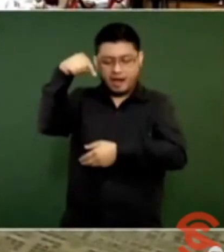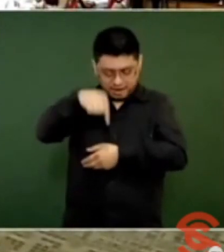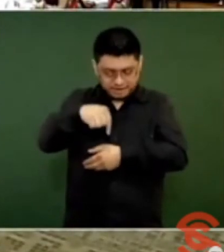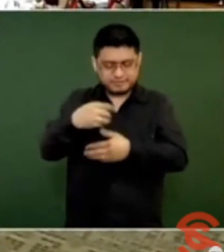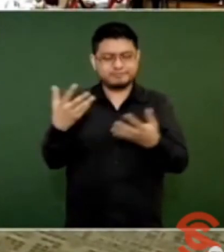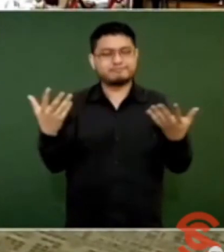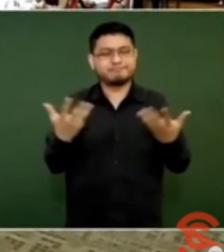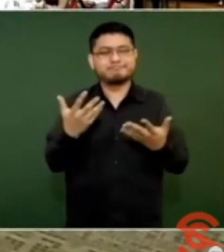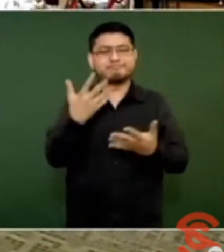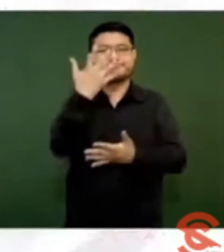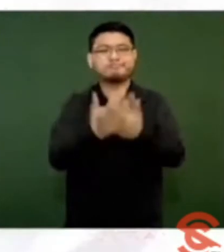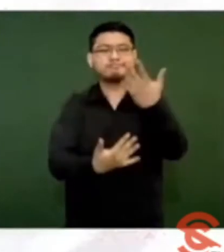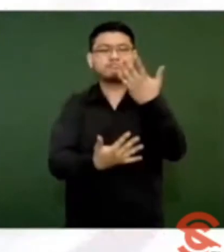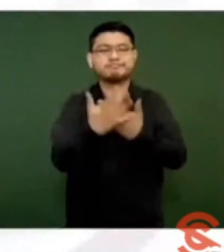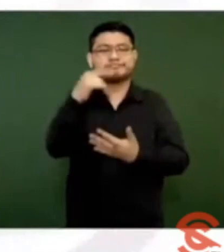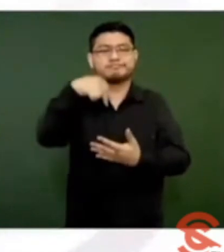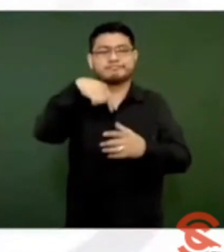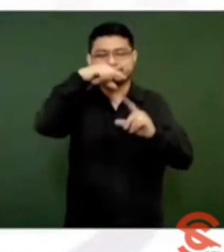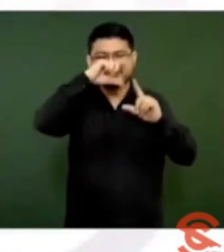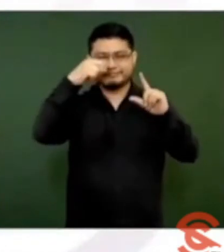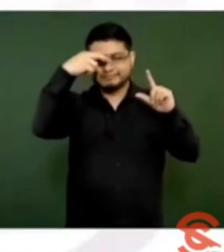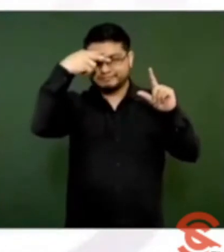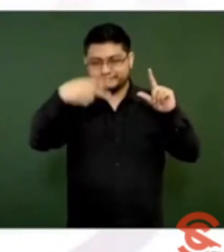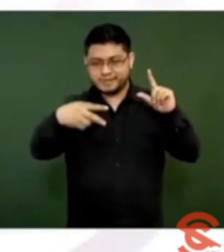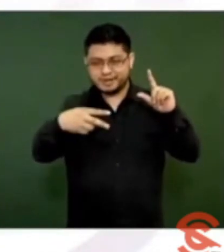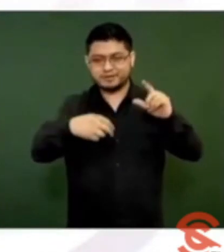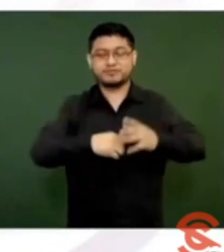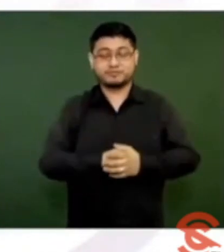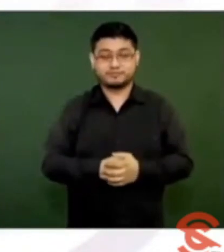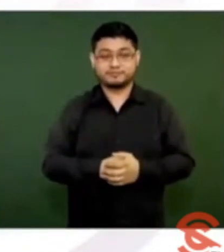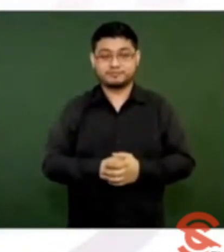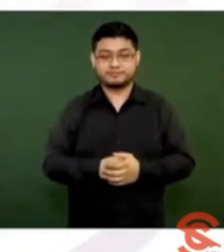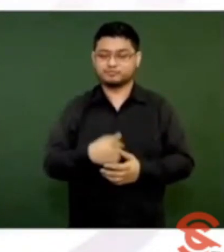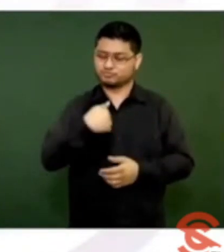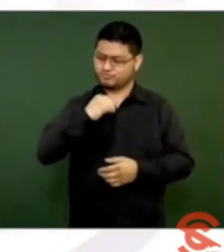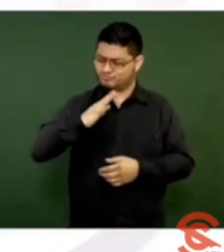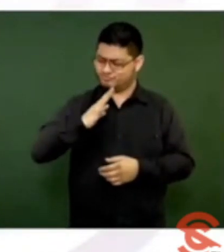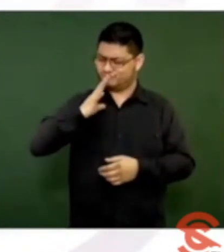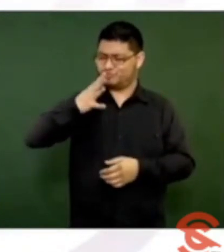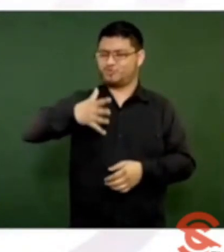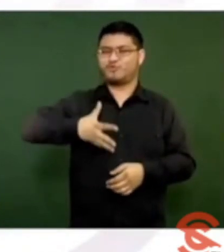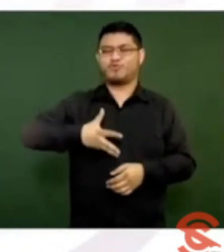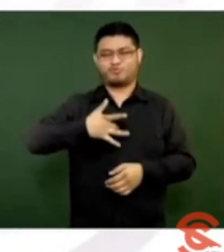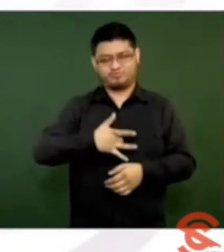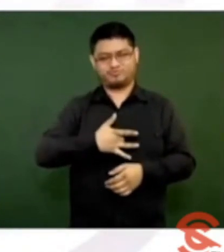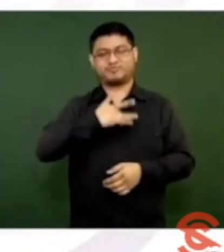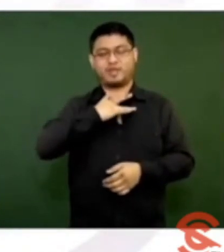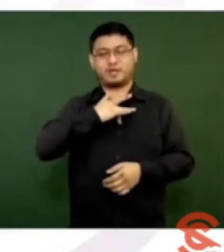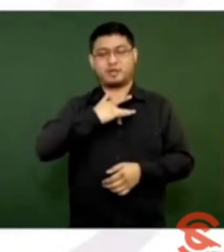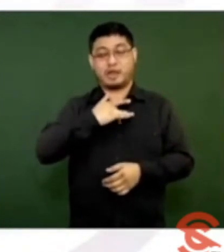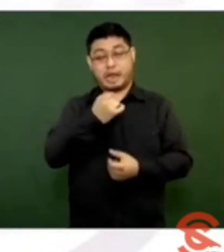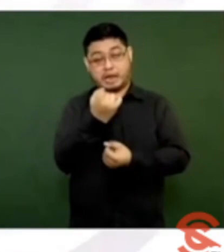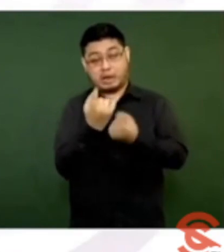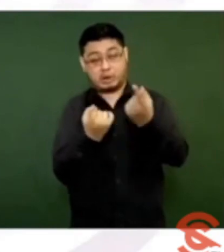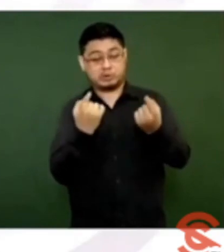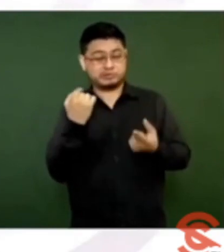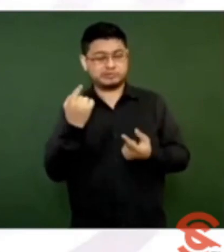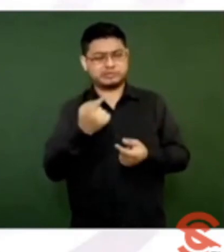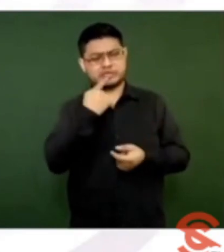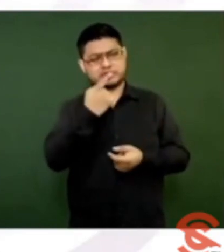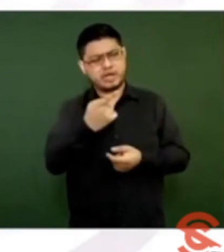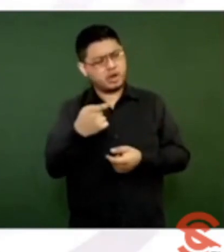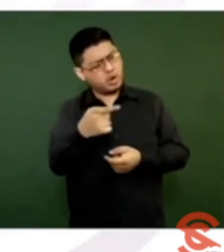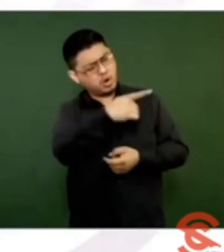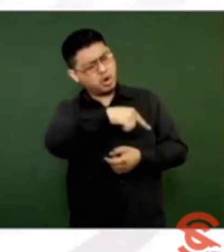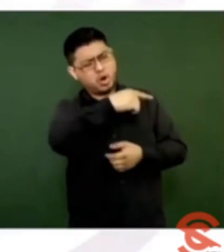orgullo poder decir que a los jóvenes, antes calificados como ninis, ahora